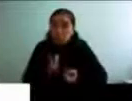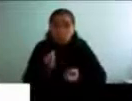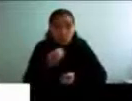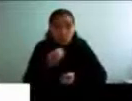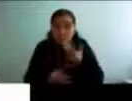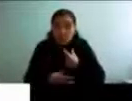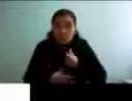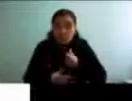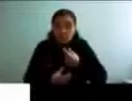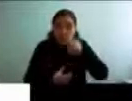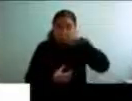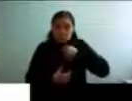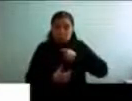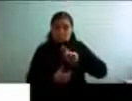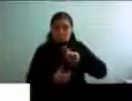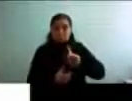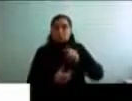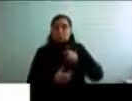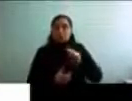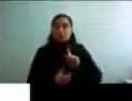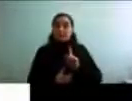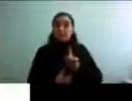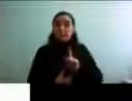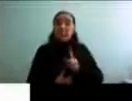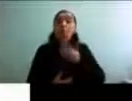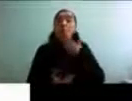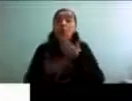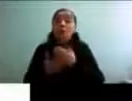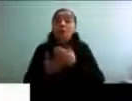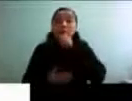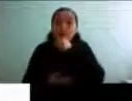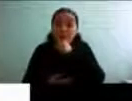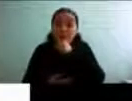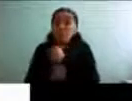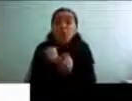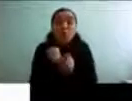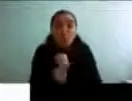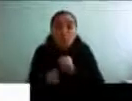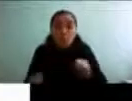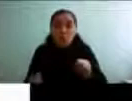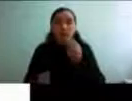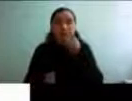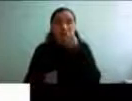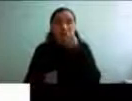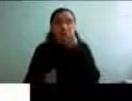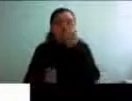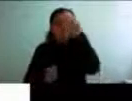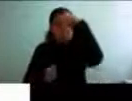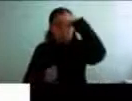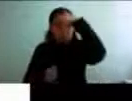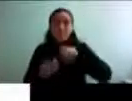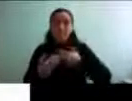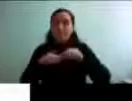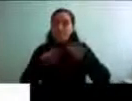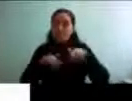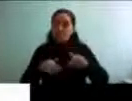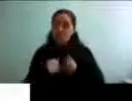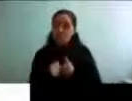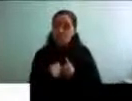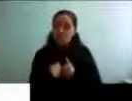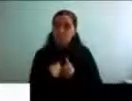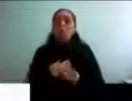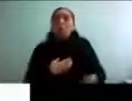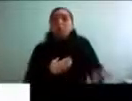somos. En la medida que envejecemos no podemos dejar de reconocernos a nosotros mismos. una y otra